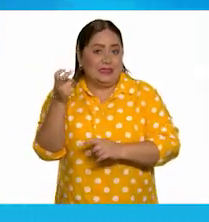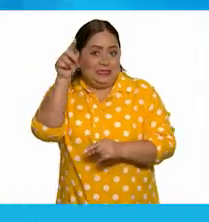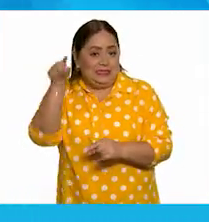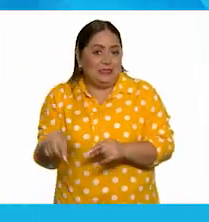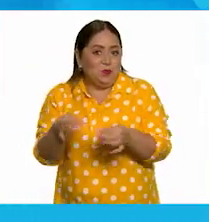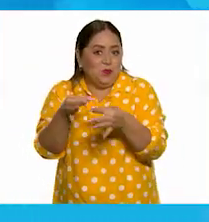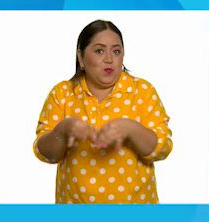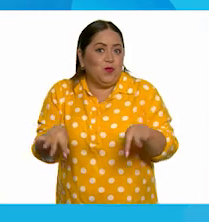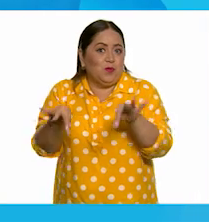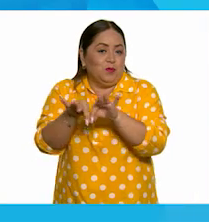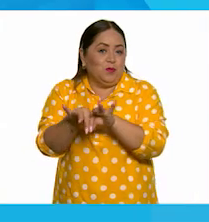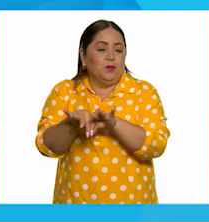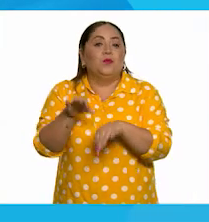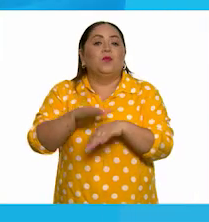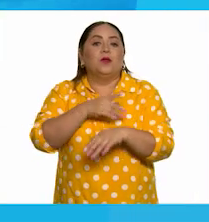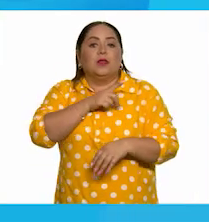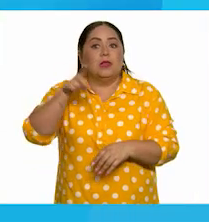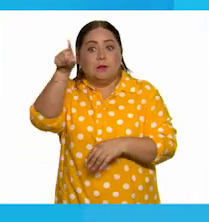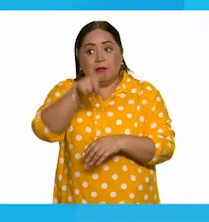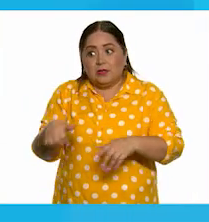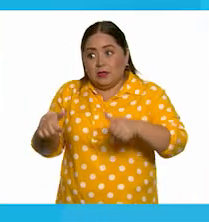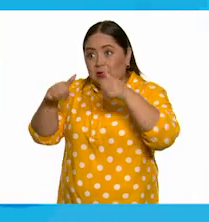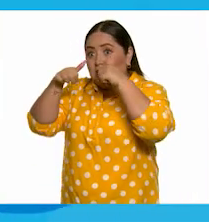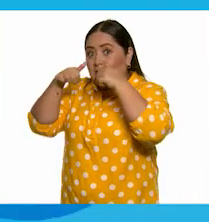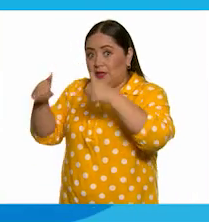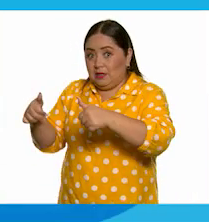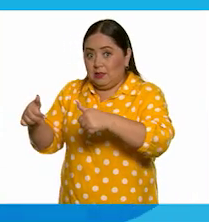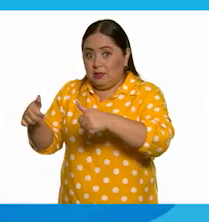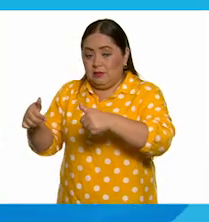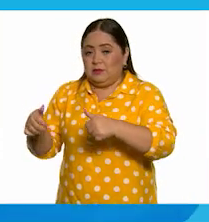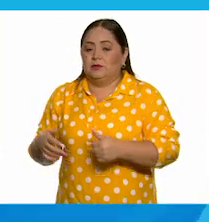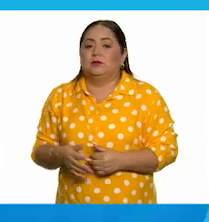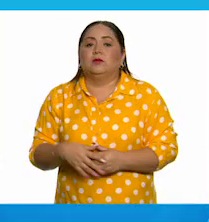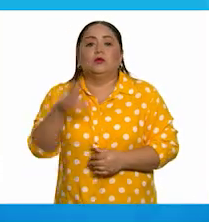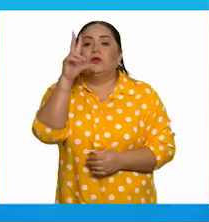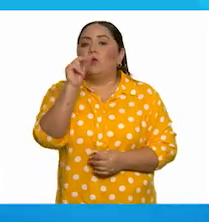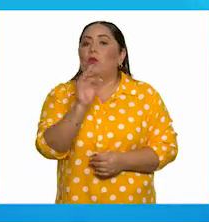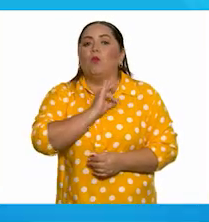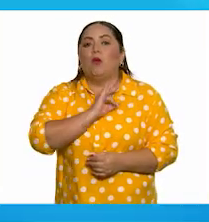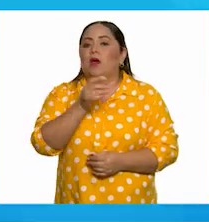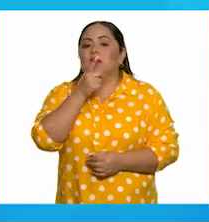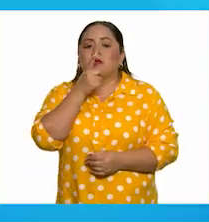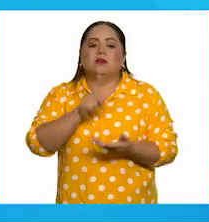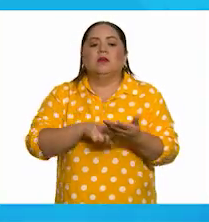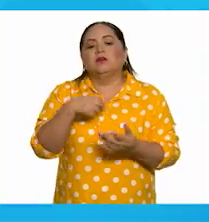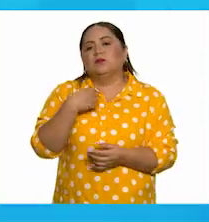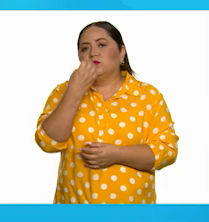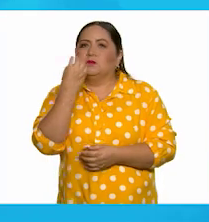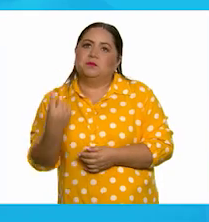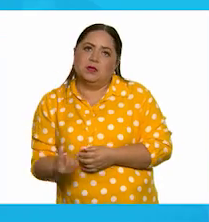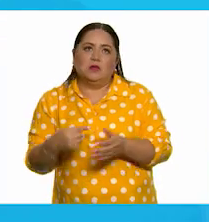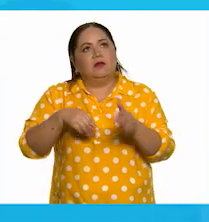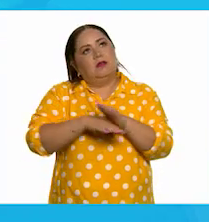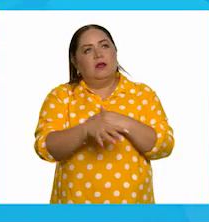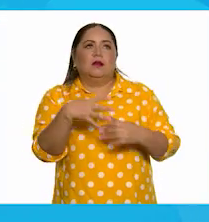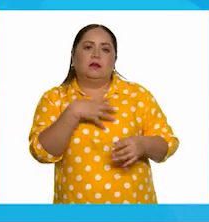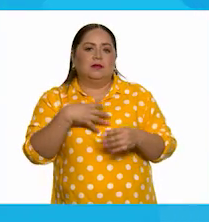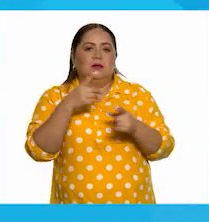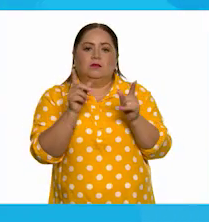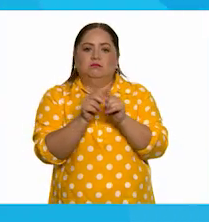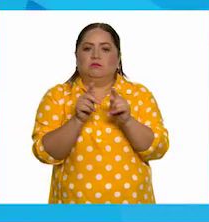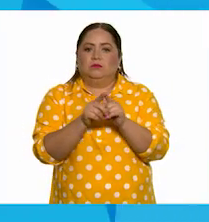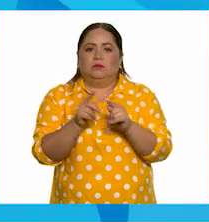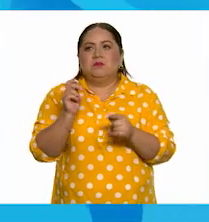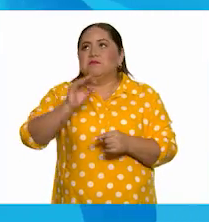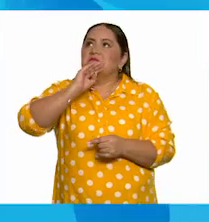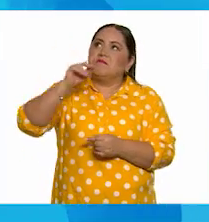importante, niños y niñas, que deben de estar muy atentos. No se puede decir, entré pequeño a la escuela, entré muy tranquilo y contento. Eso